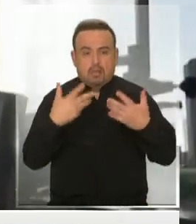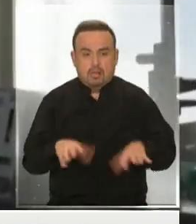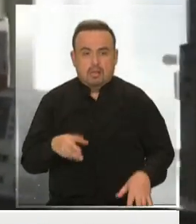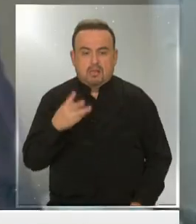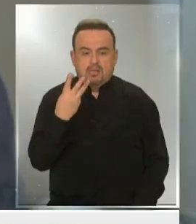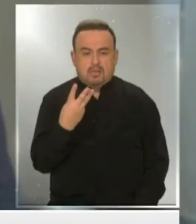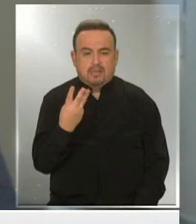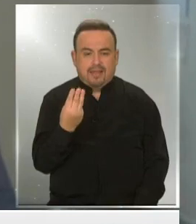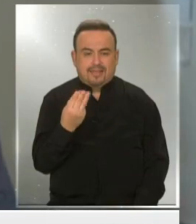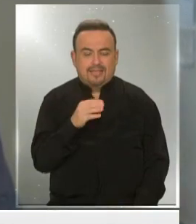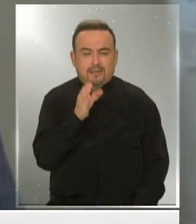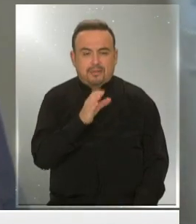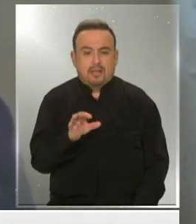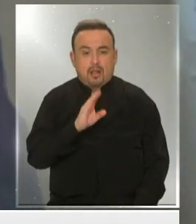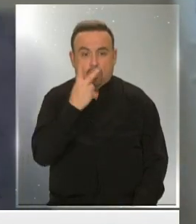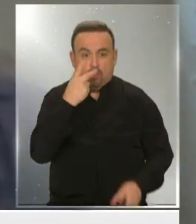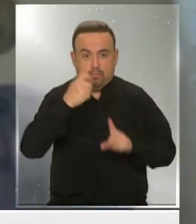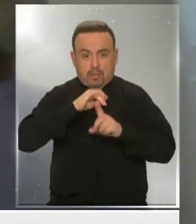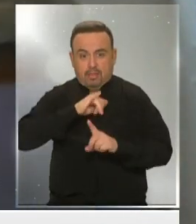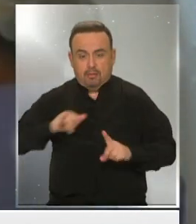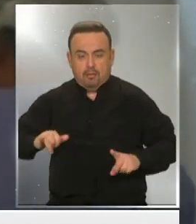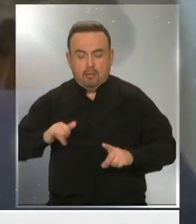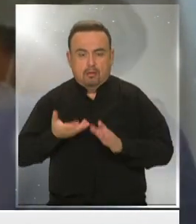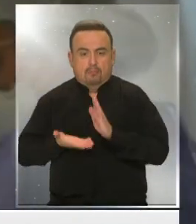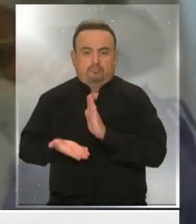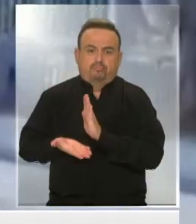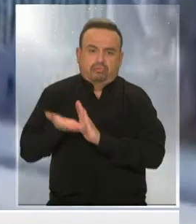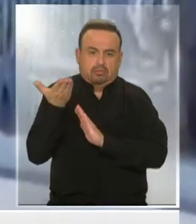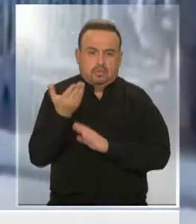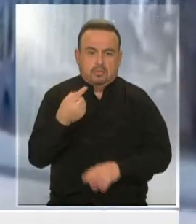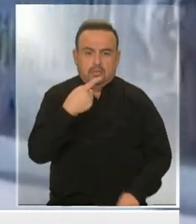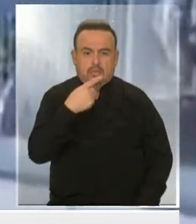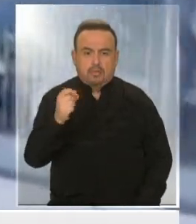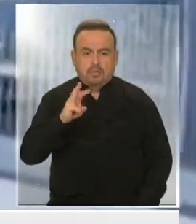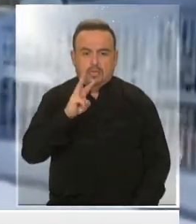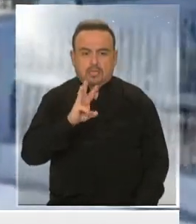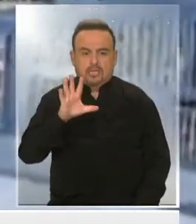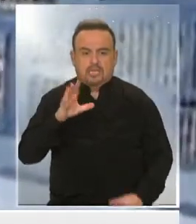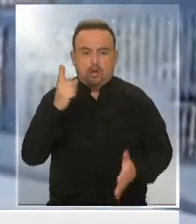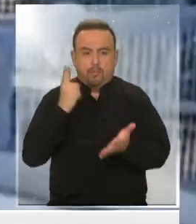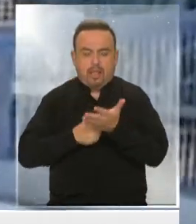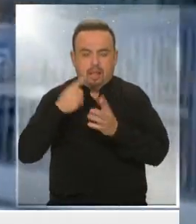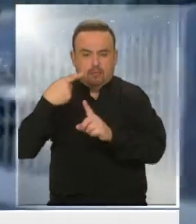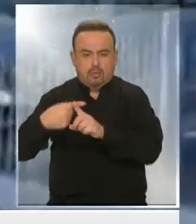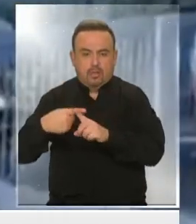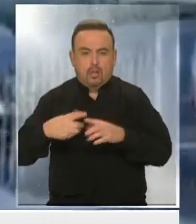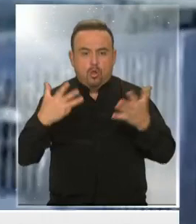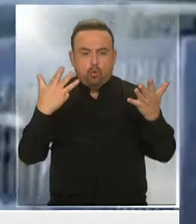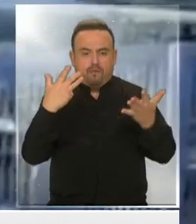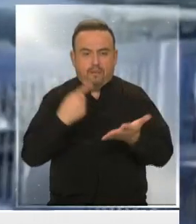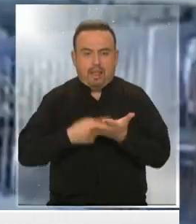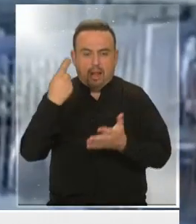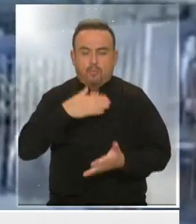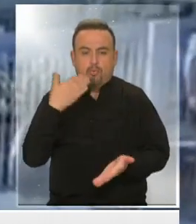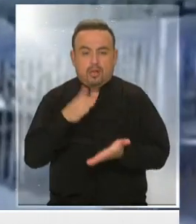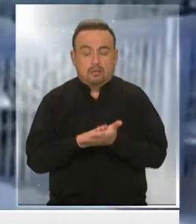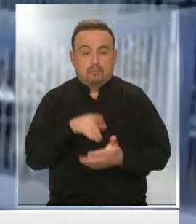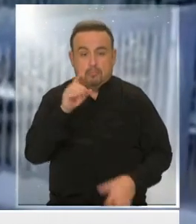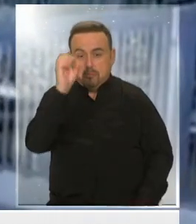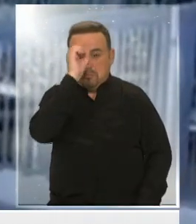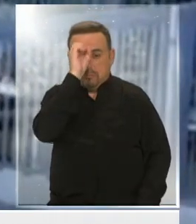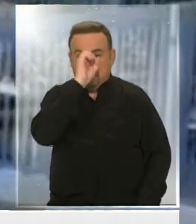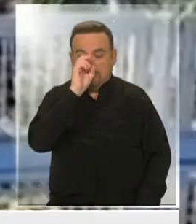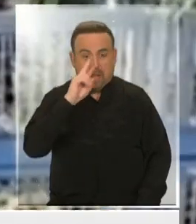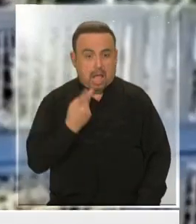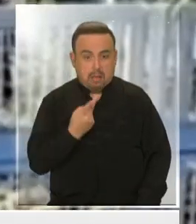13 casos. Dos meses después, la cifra superó los 135.000 contagios y 9.000 muertos, pero su opinión